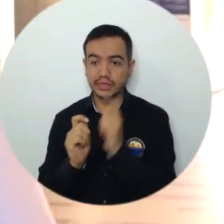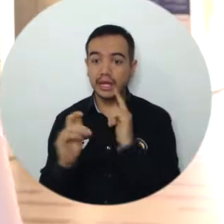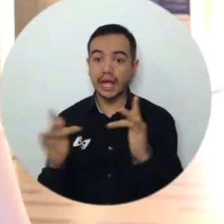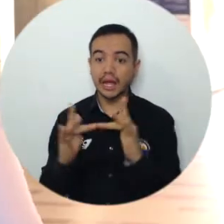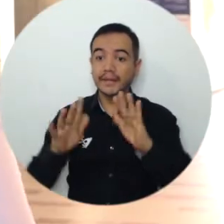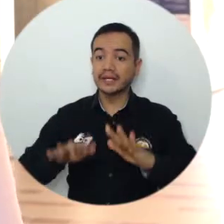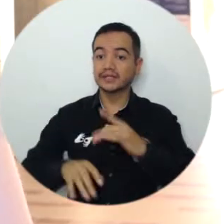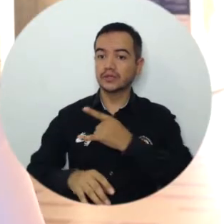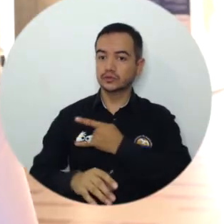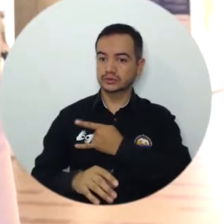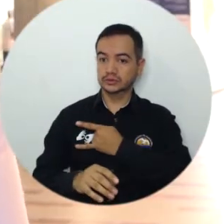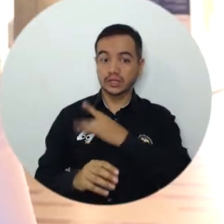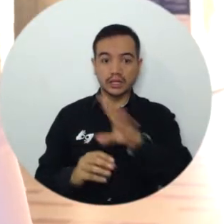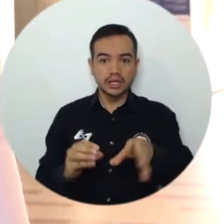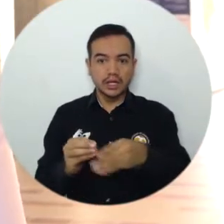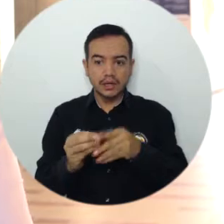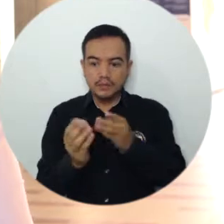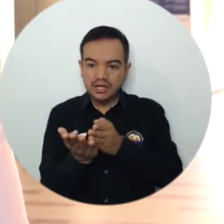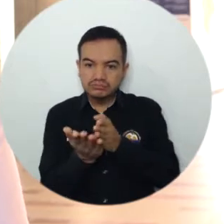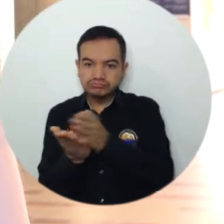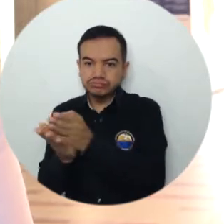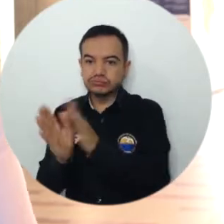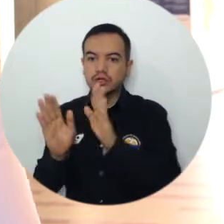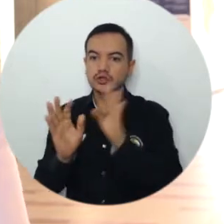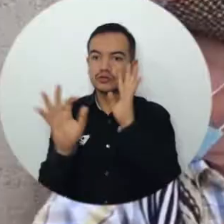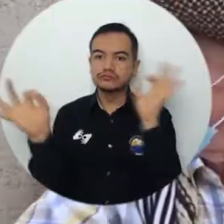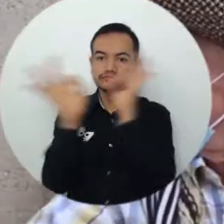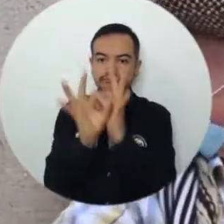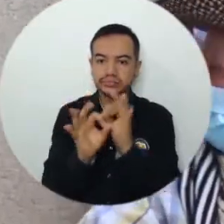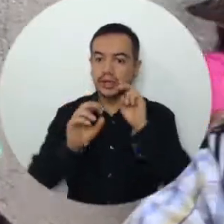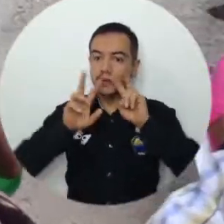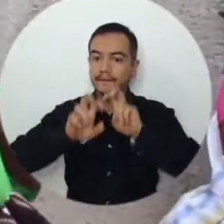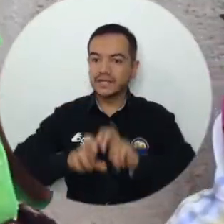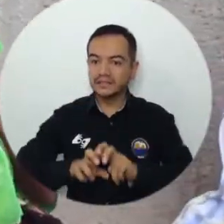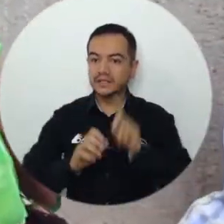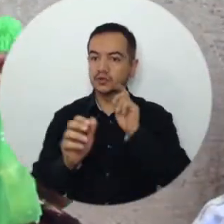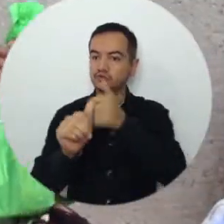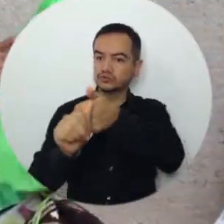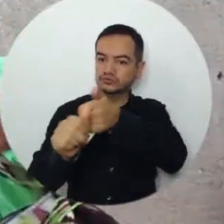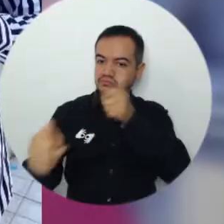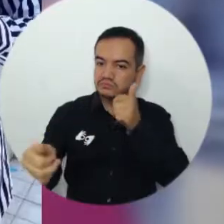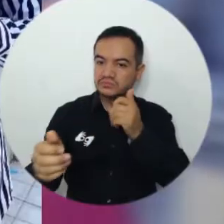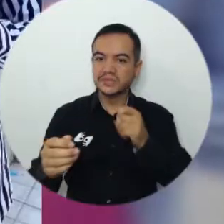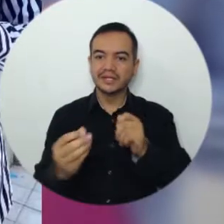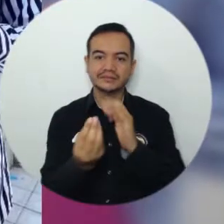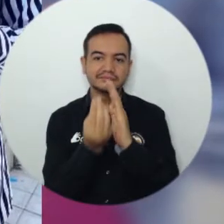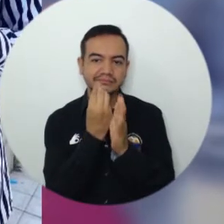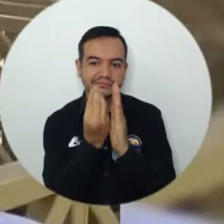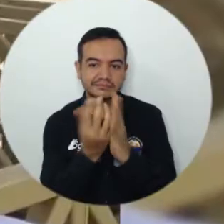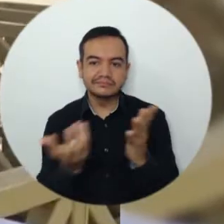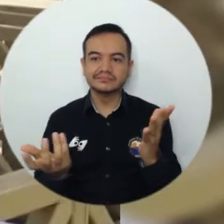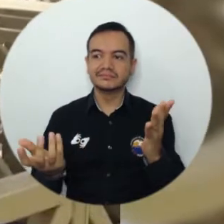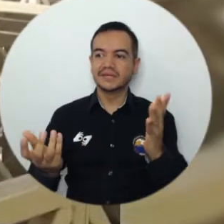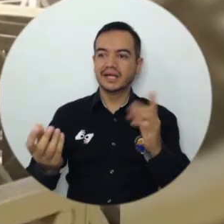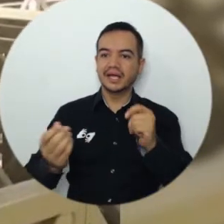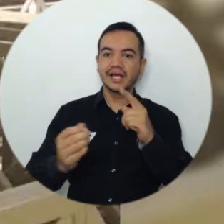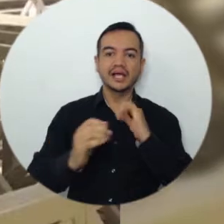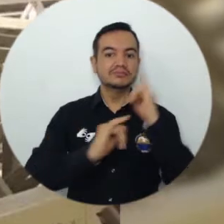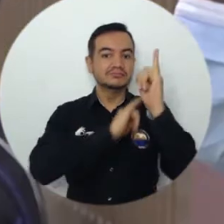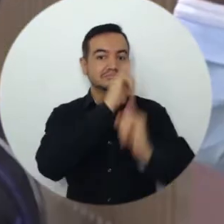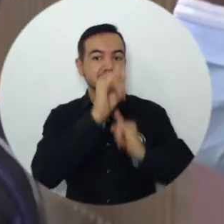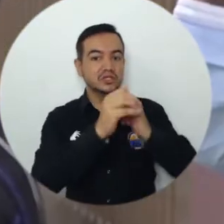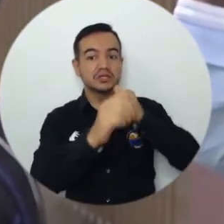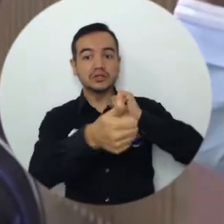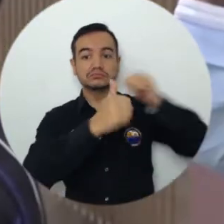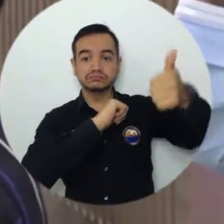énfasis en lo que corresponde al programa de psicología. Desde investigación, extensión, bienestar, relaciones internacionales y